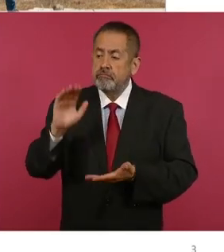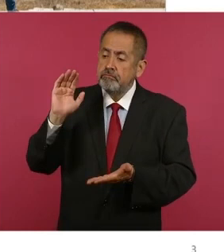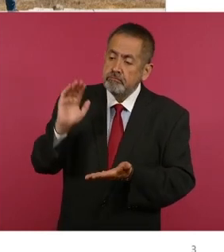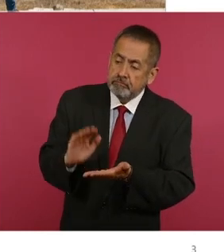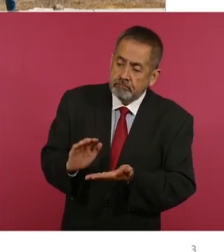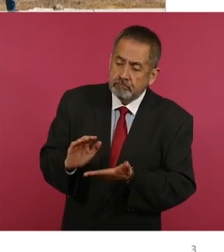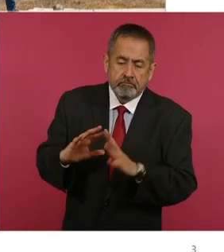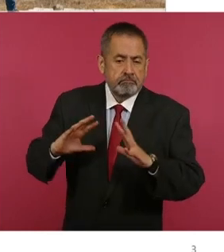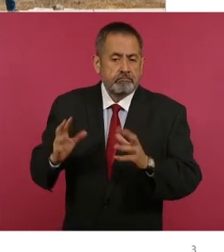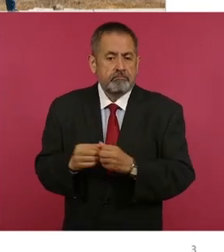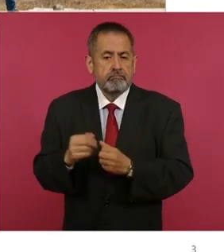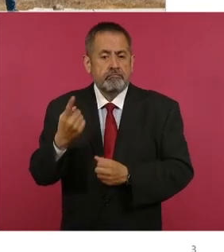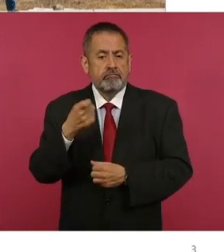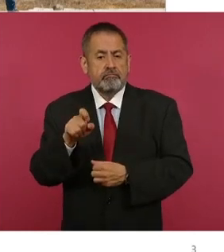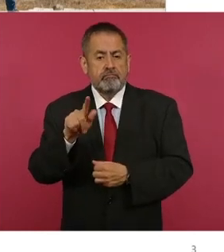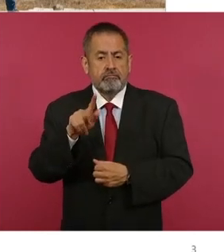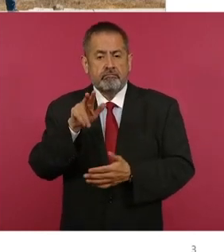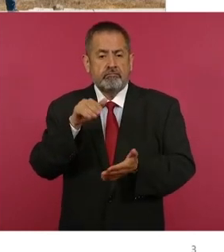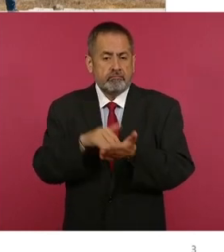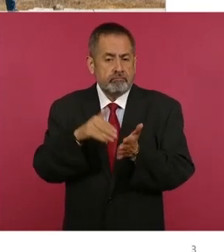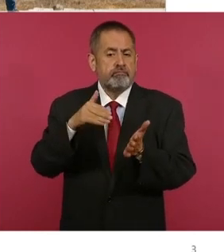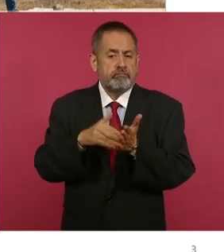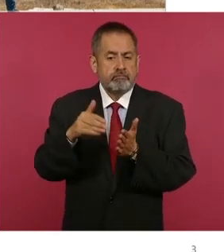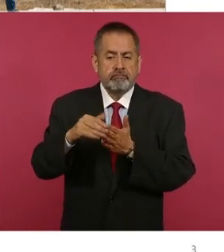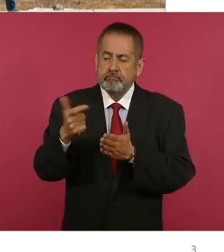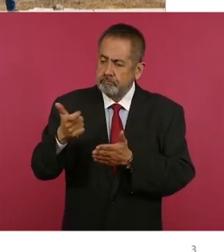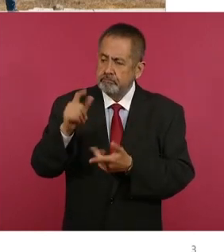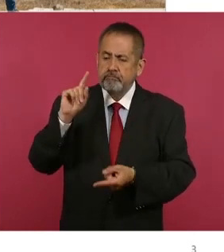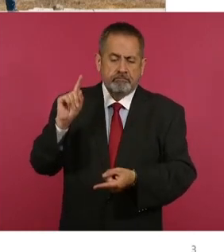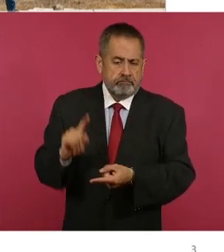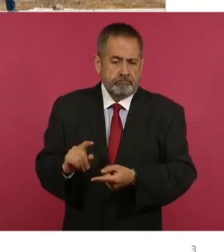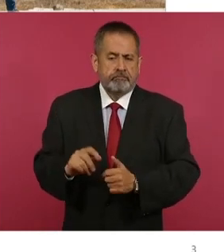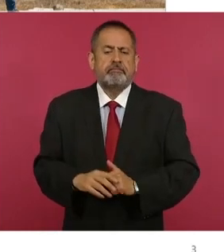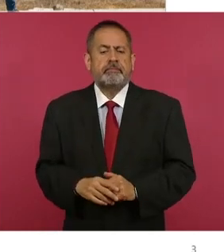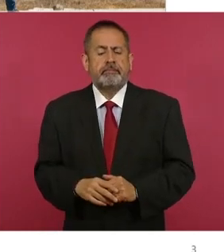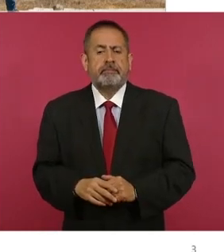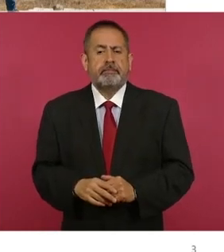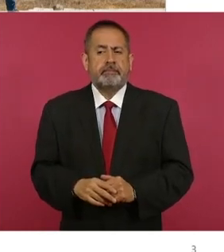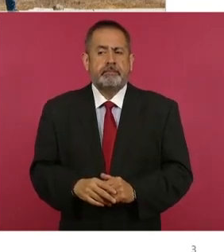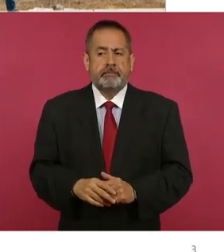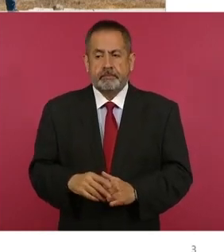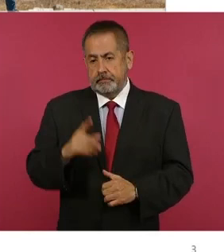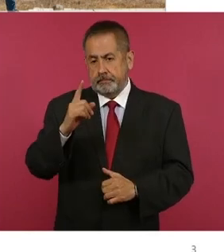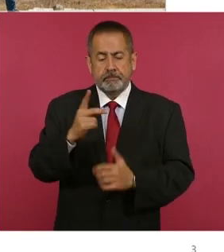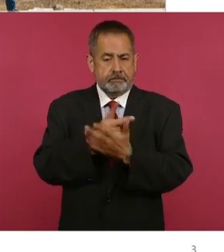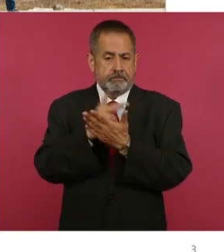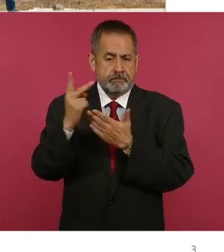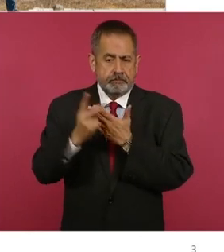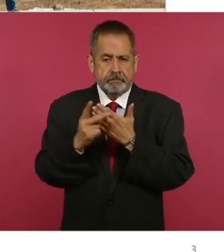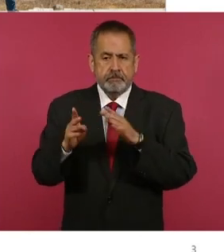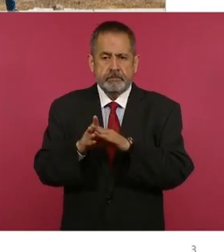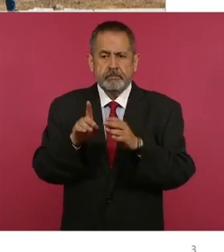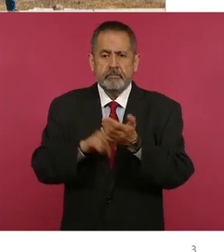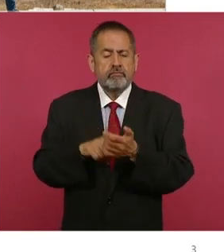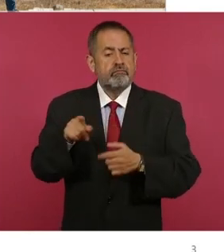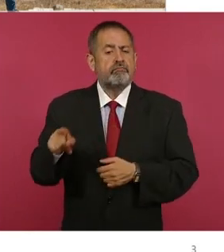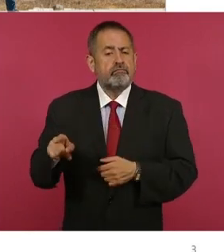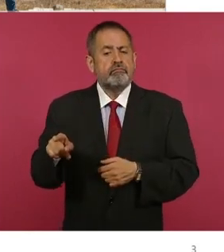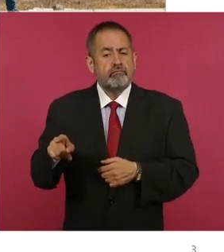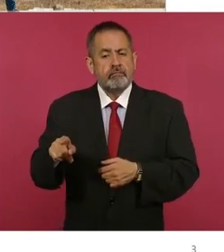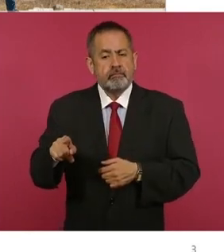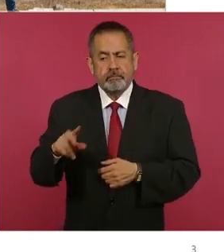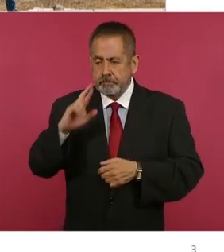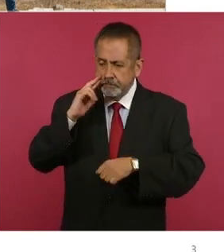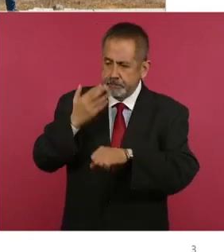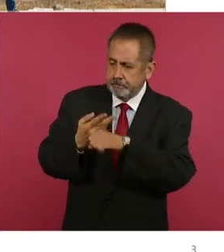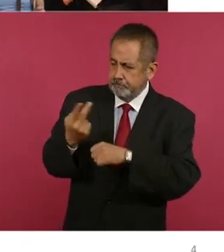equivalen a 172 mil millones de pesos. Y uno de estos programas en la que sigue está el programa de responsabilidad